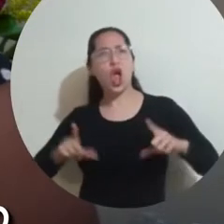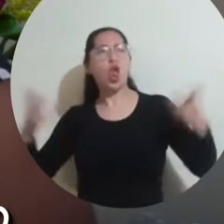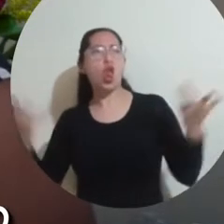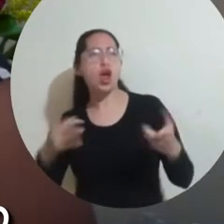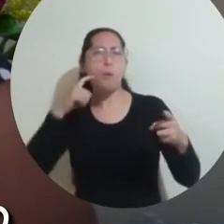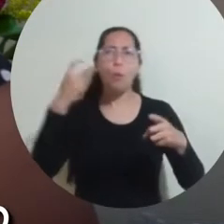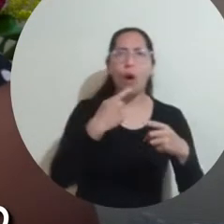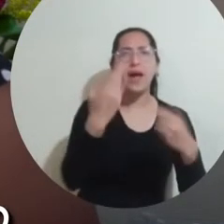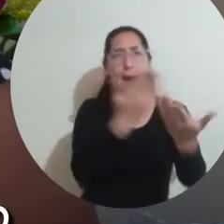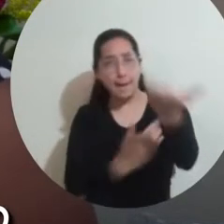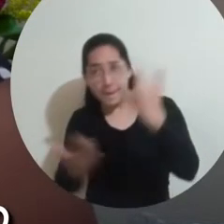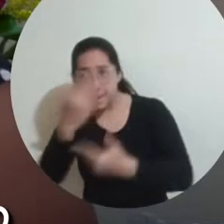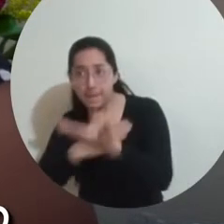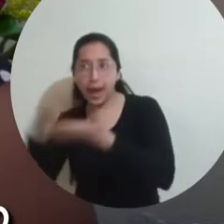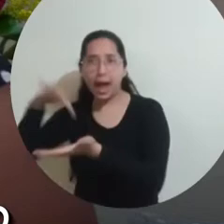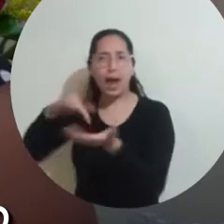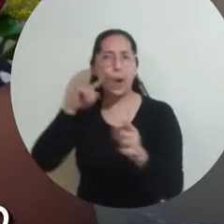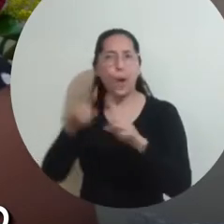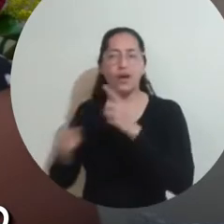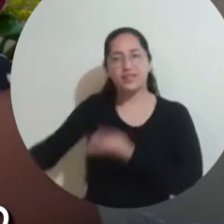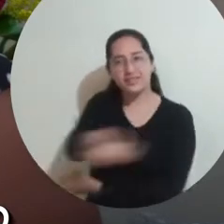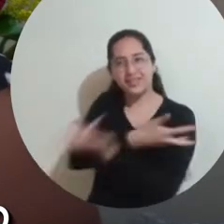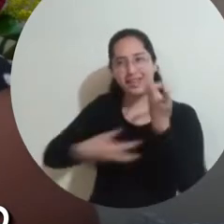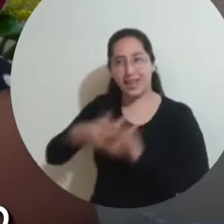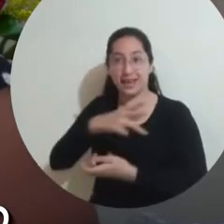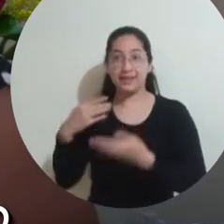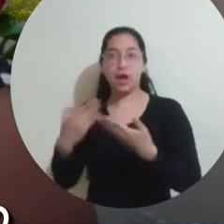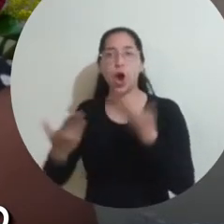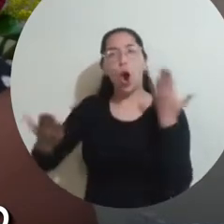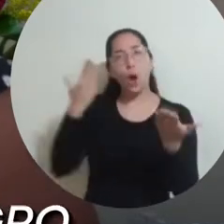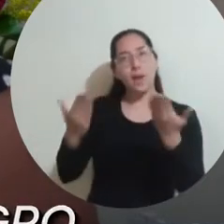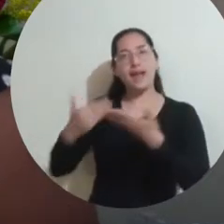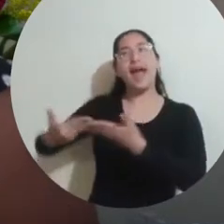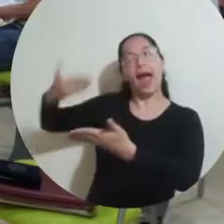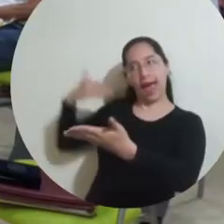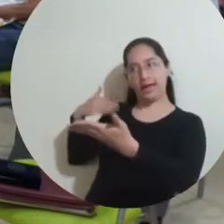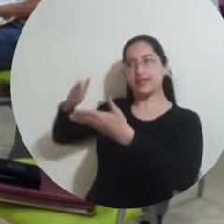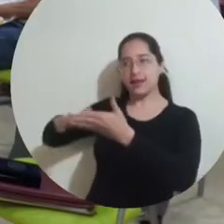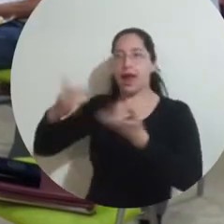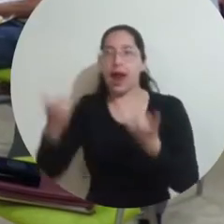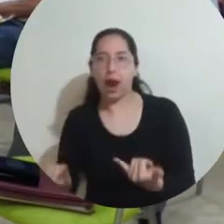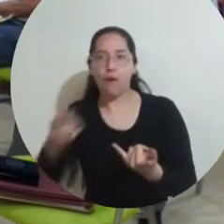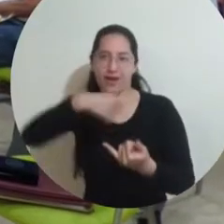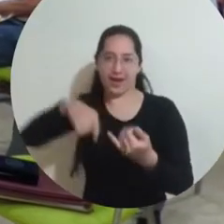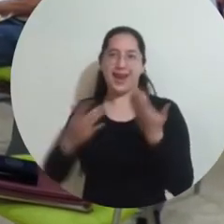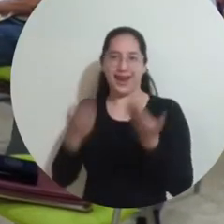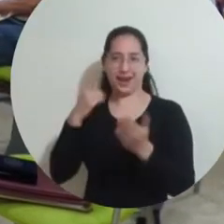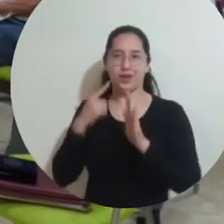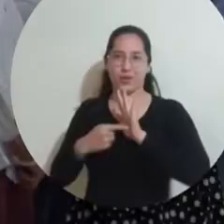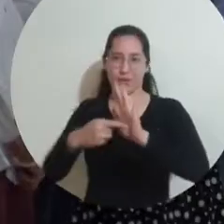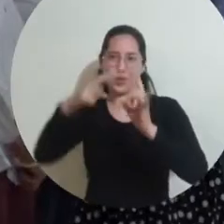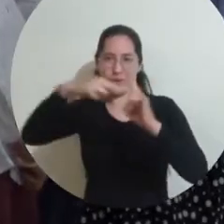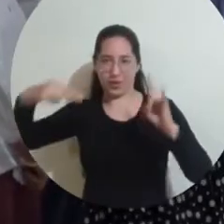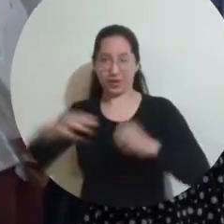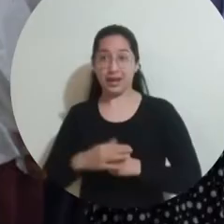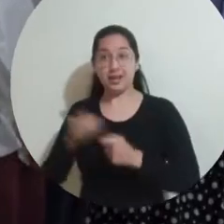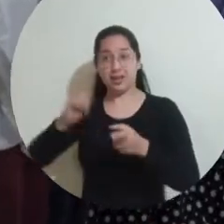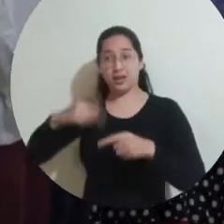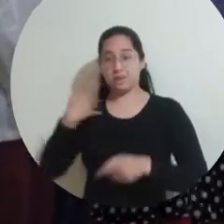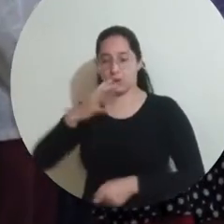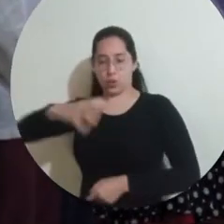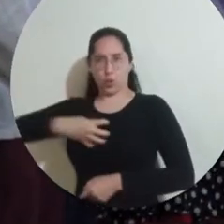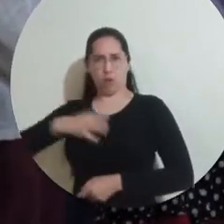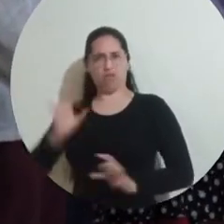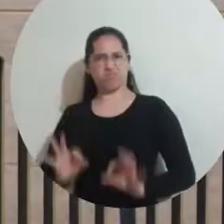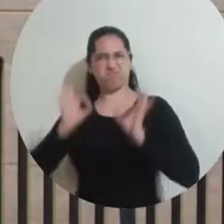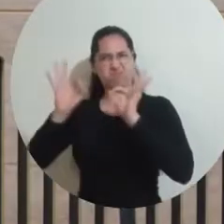interactuaran con todo lo que había sido la universidad de antes y lo que es la universidad ahora. Durante este evento fueron entregadas medallas al mérito